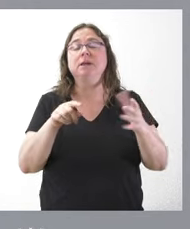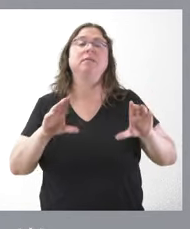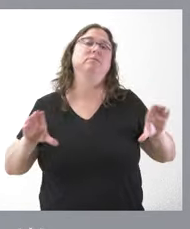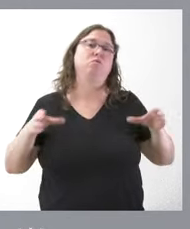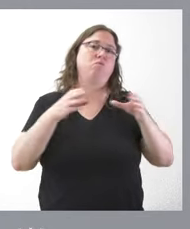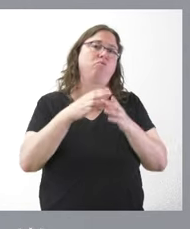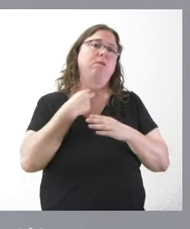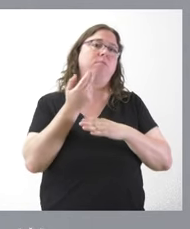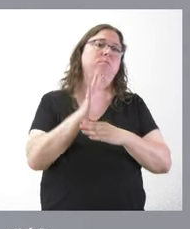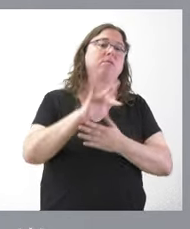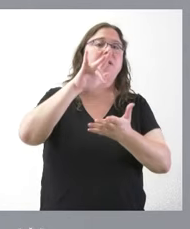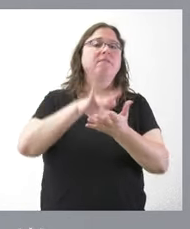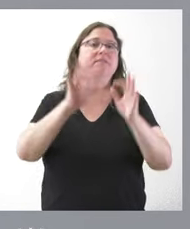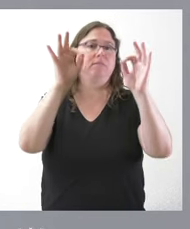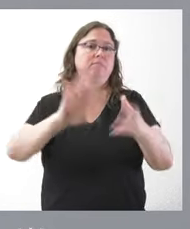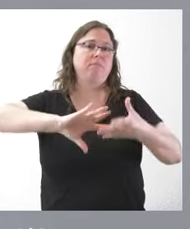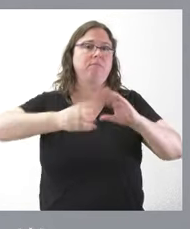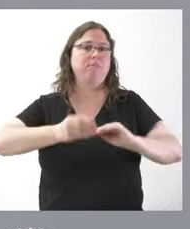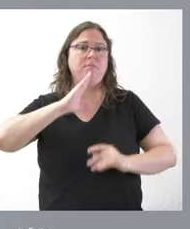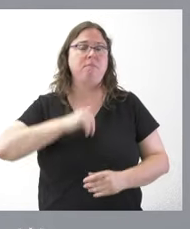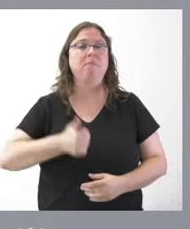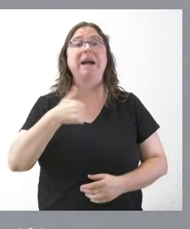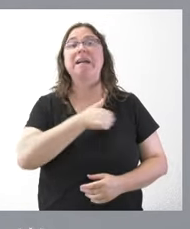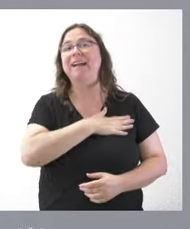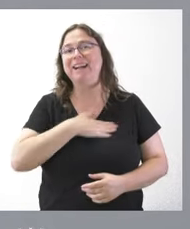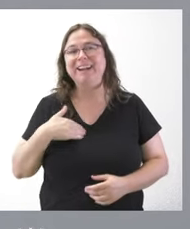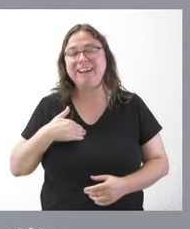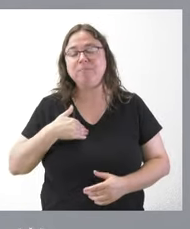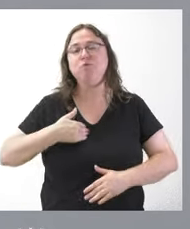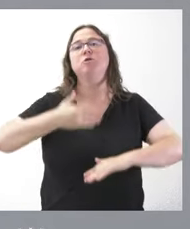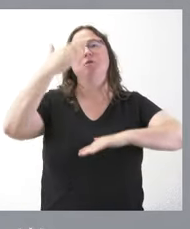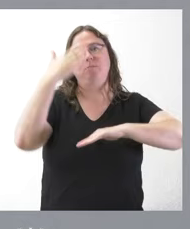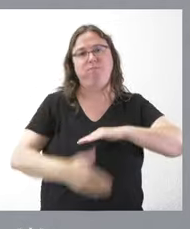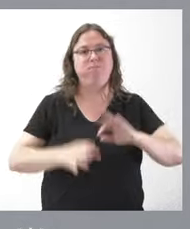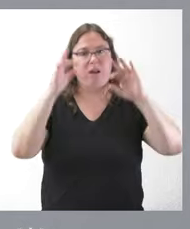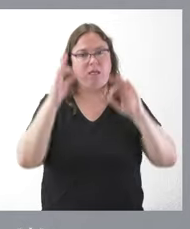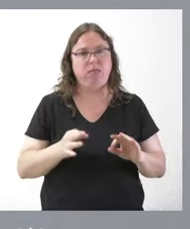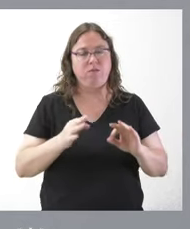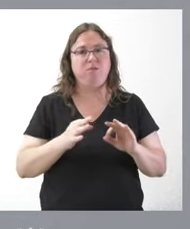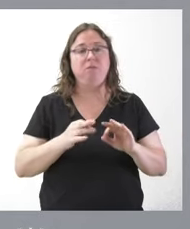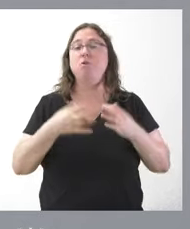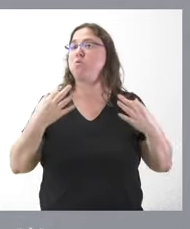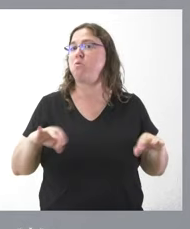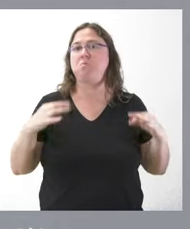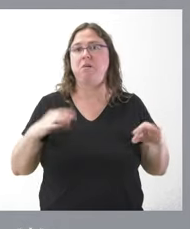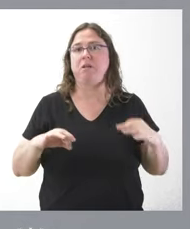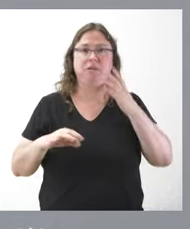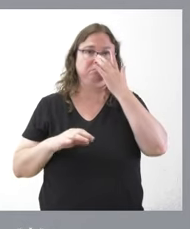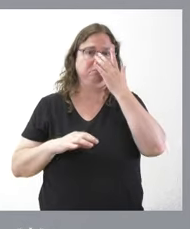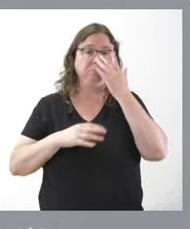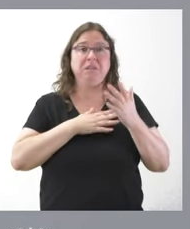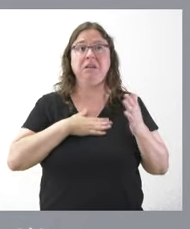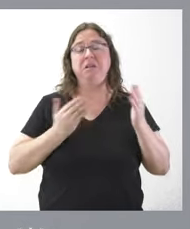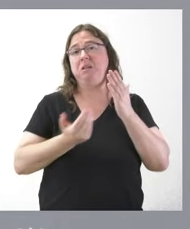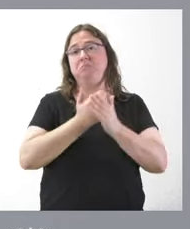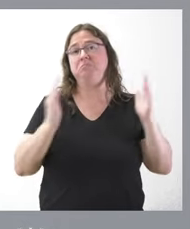pues definirá la fecha más adecuada. Como les digo, nuestro deseo es celebrarlo en el plazo que estaba establecido, con plena normalidad, este periodo de